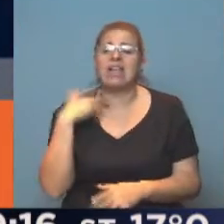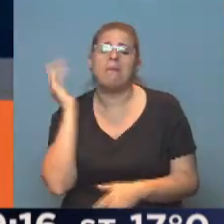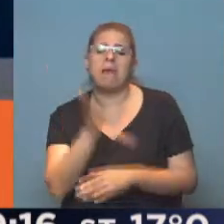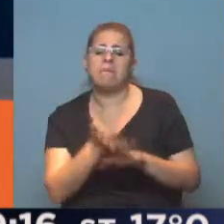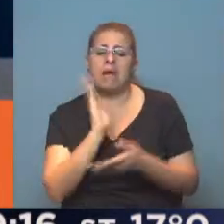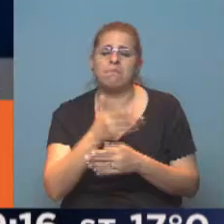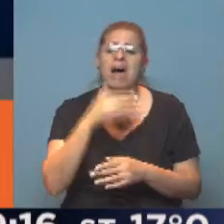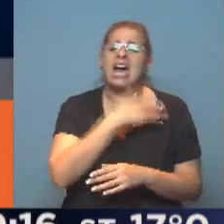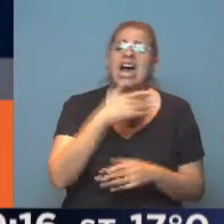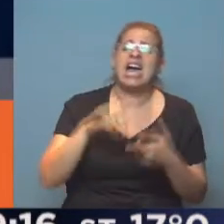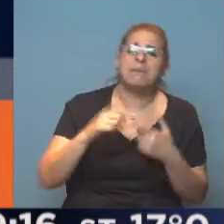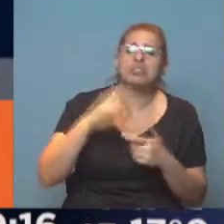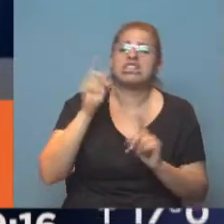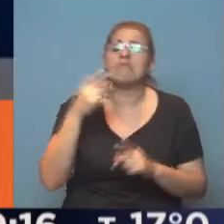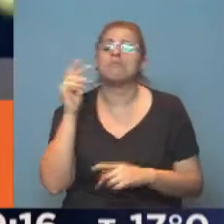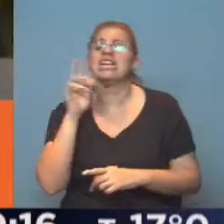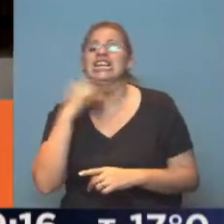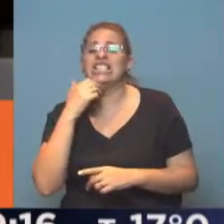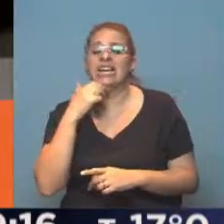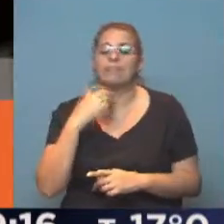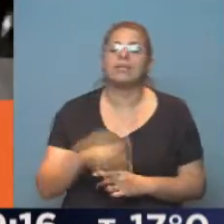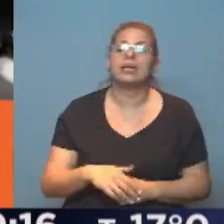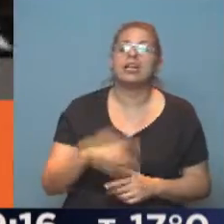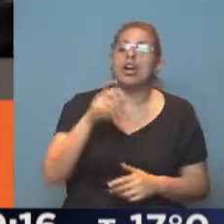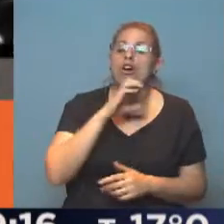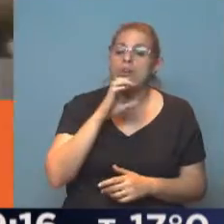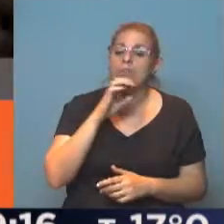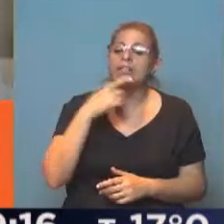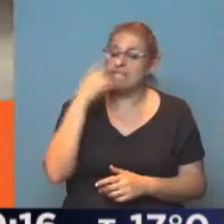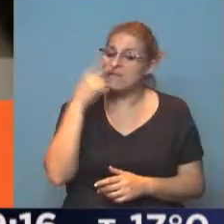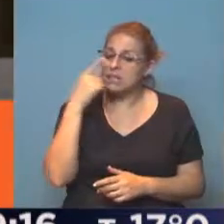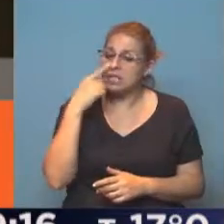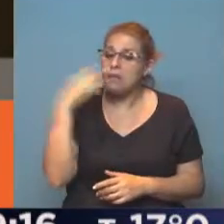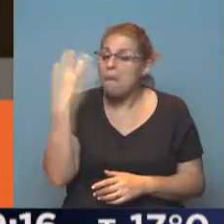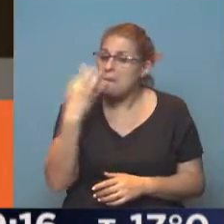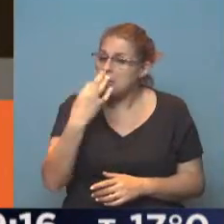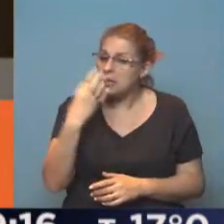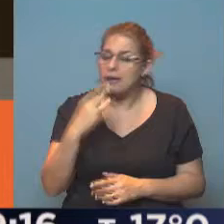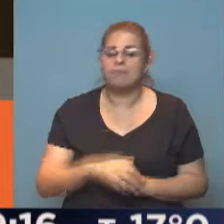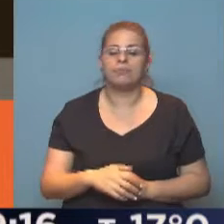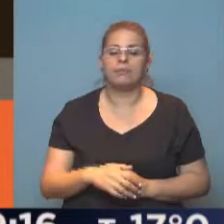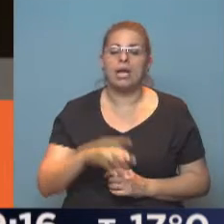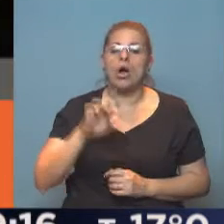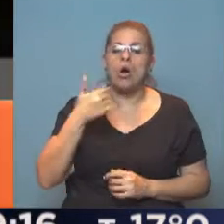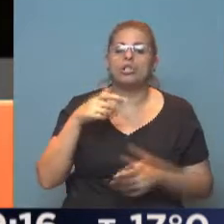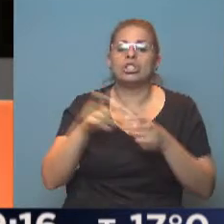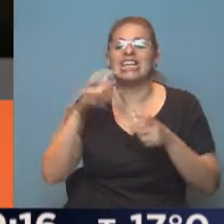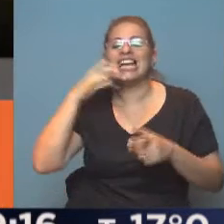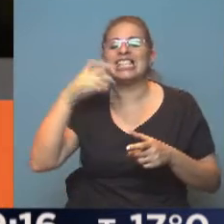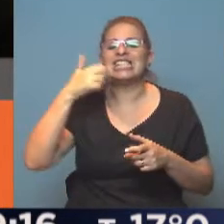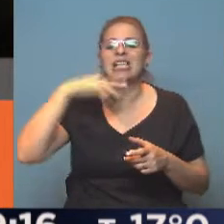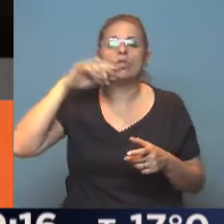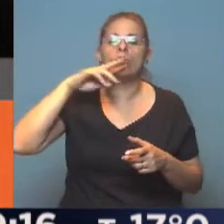la narradora de esta historia. Entretenida comedia y por cierto muy original. Hablando de originalidades, Casanova Variations,